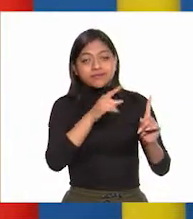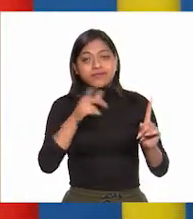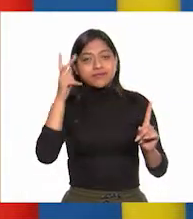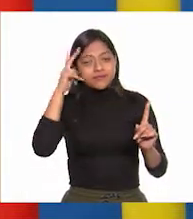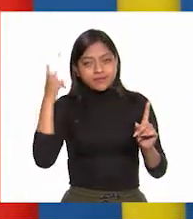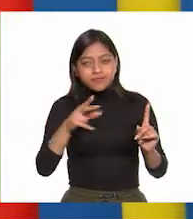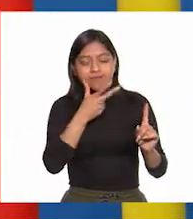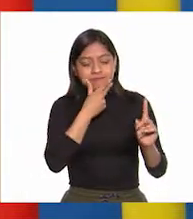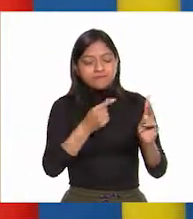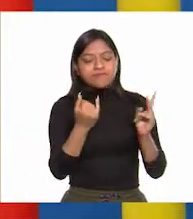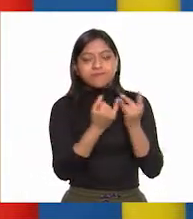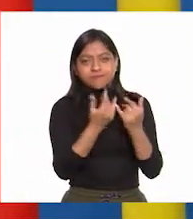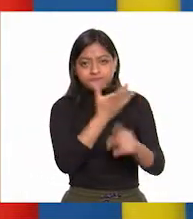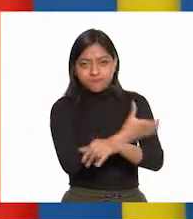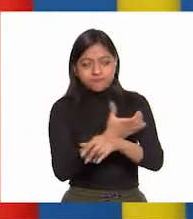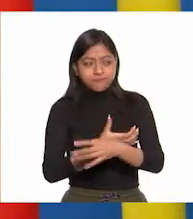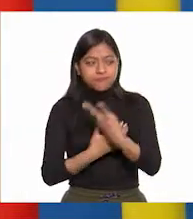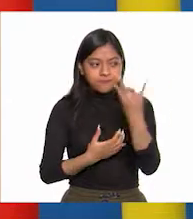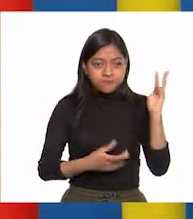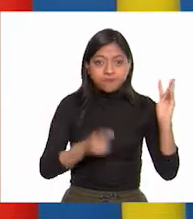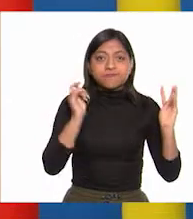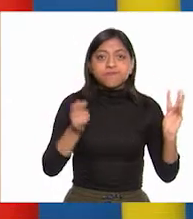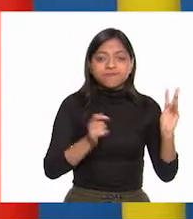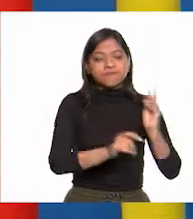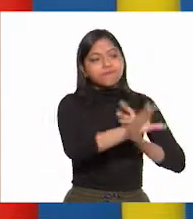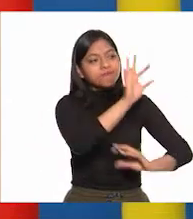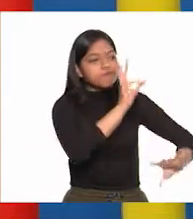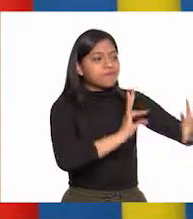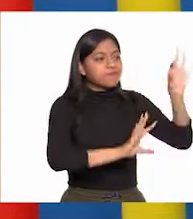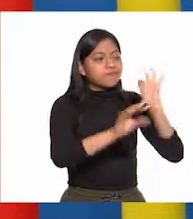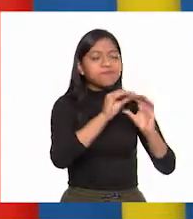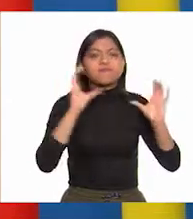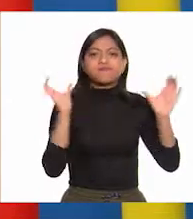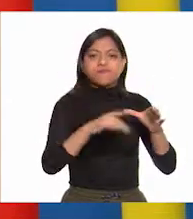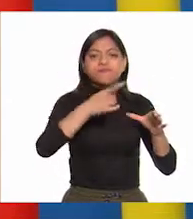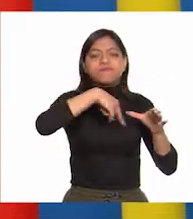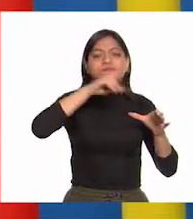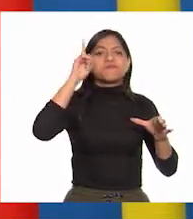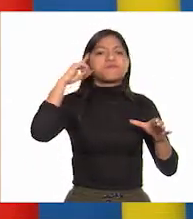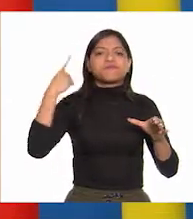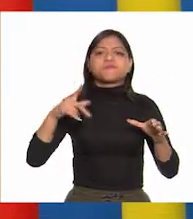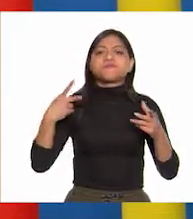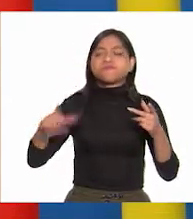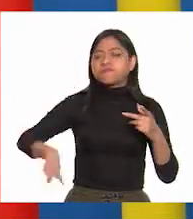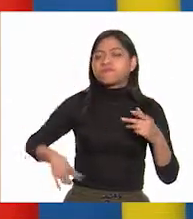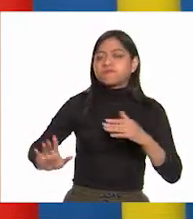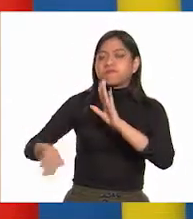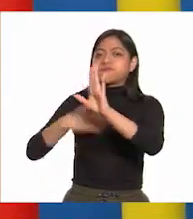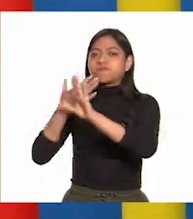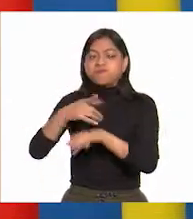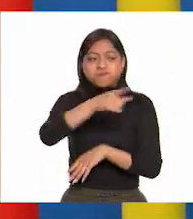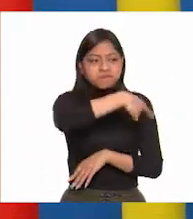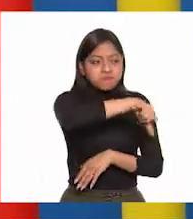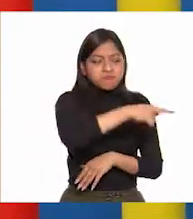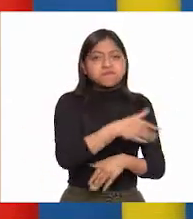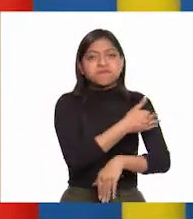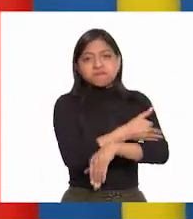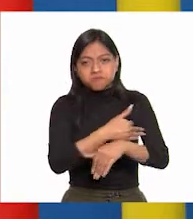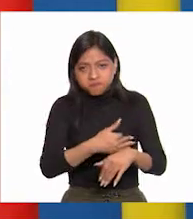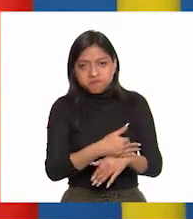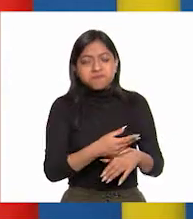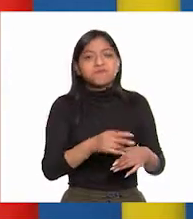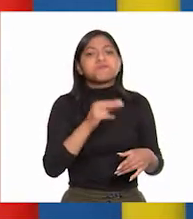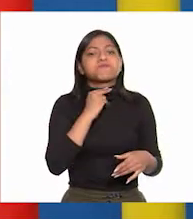lograron reunir un numeroso y heterogéneo contingente insurgente compuesto por miembros de familias criollas,